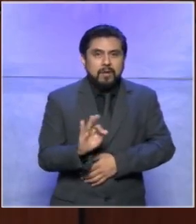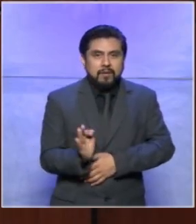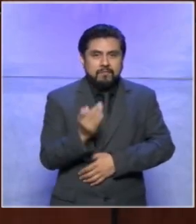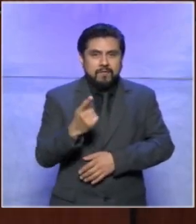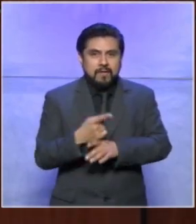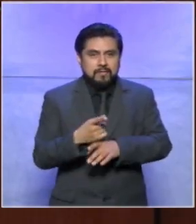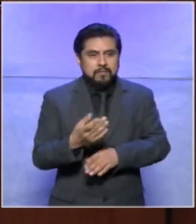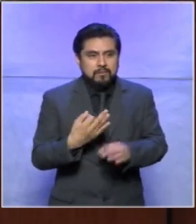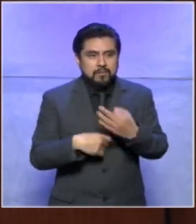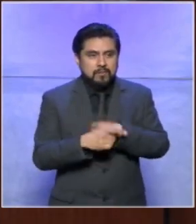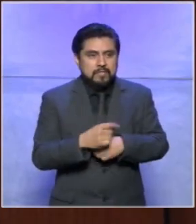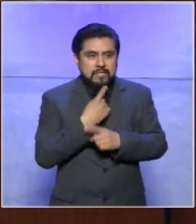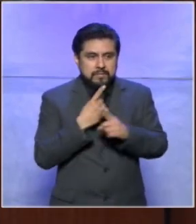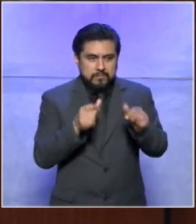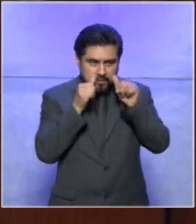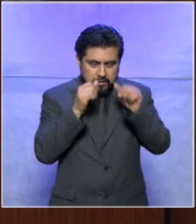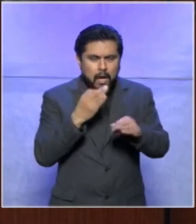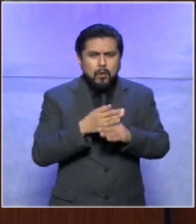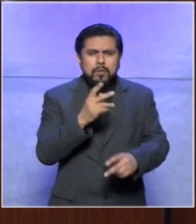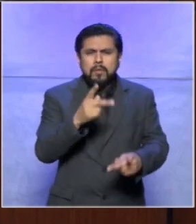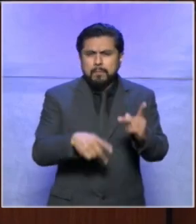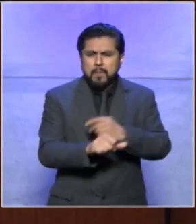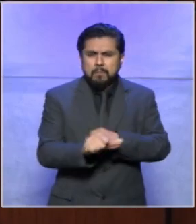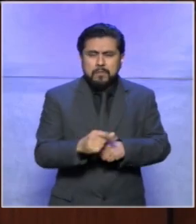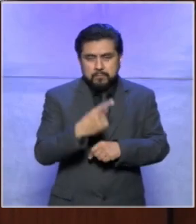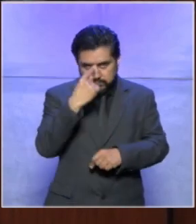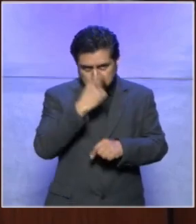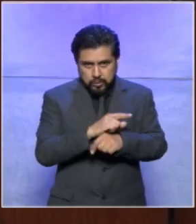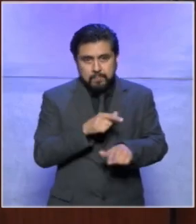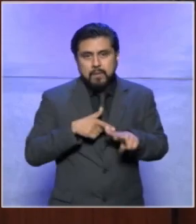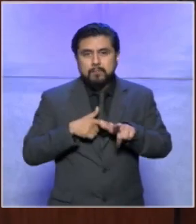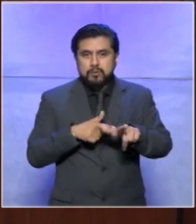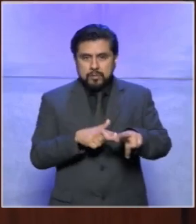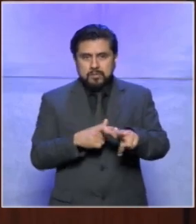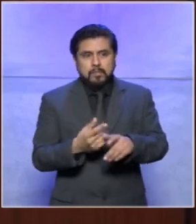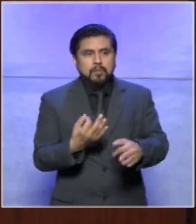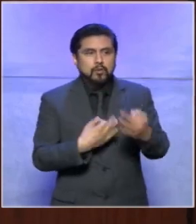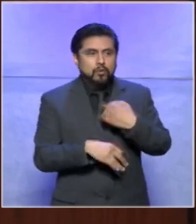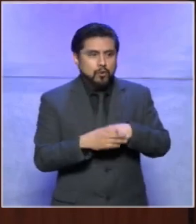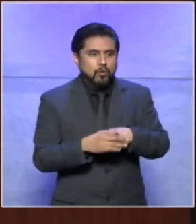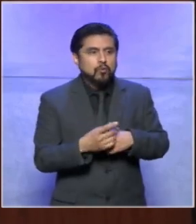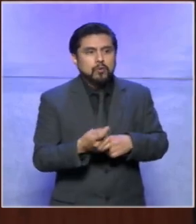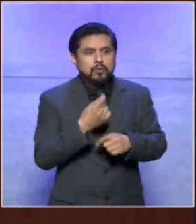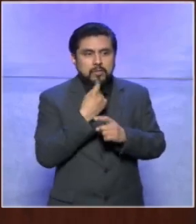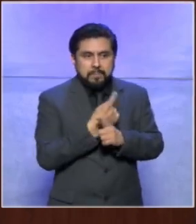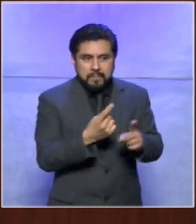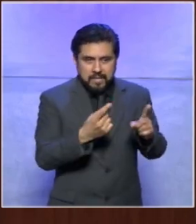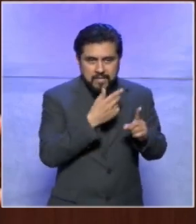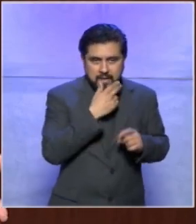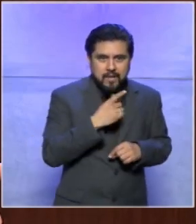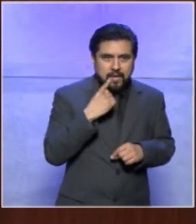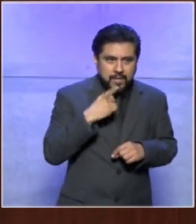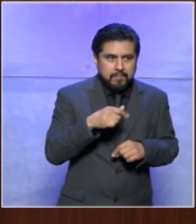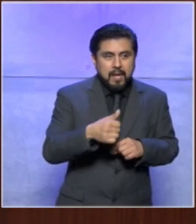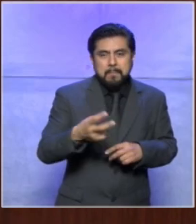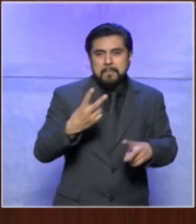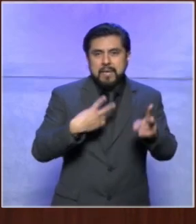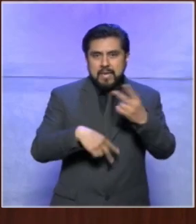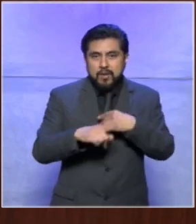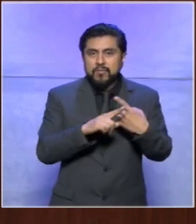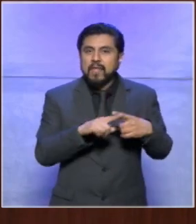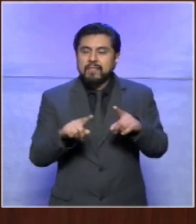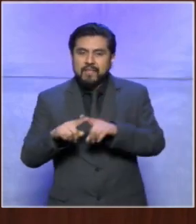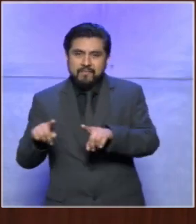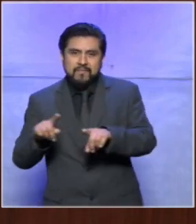electoral del poder judicial de la federación hasta aquí vamos a hacer una pausa porque tenemos que seguir platicando con el resto de nuestras amigas y amigos que han